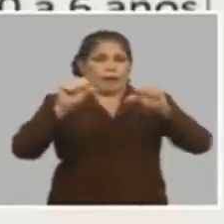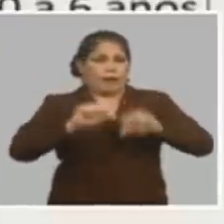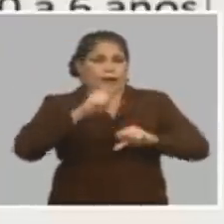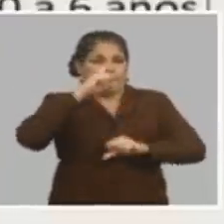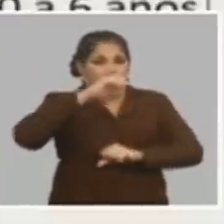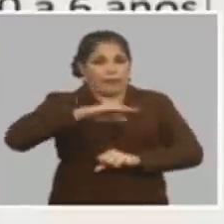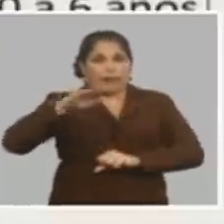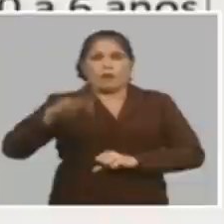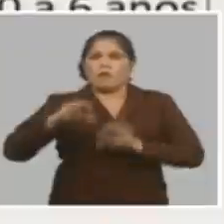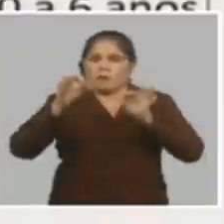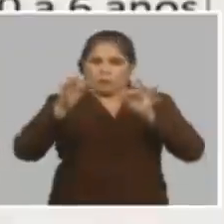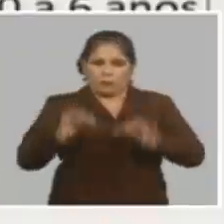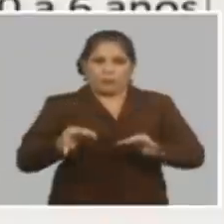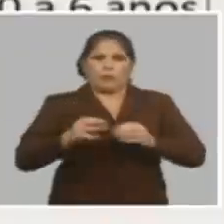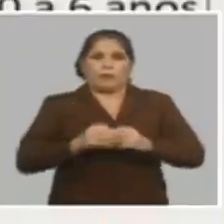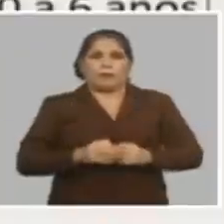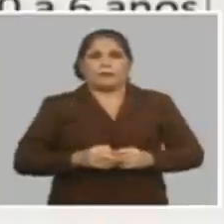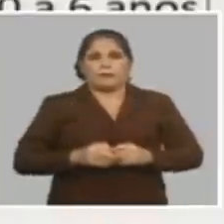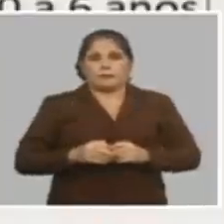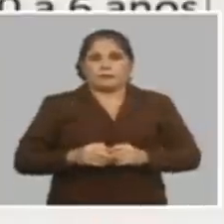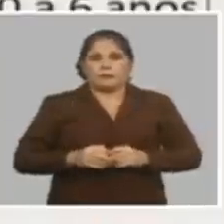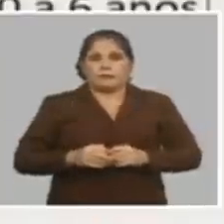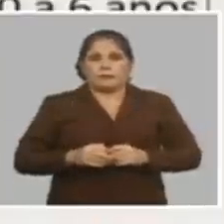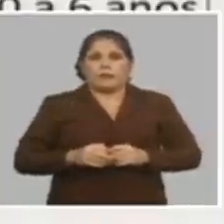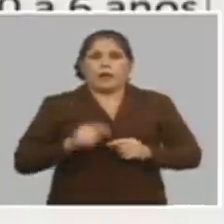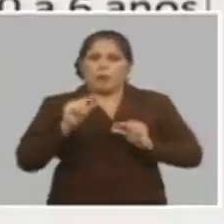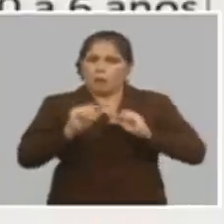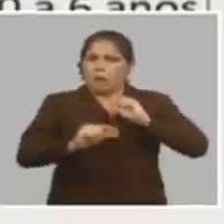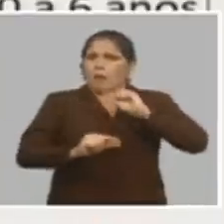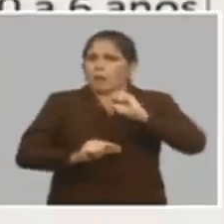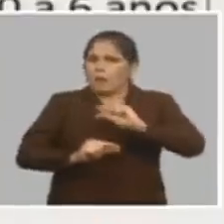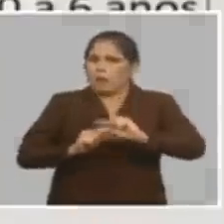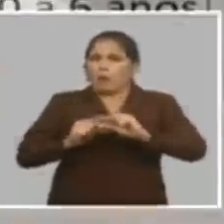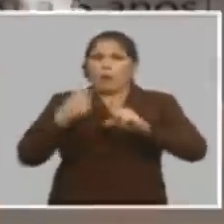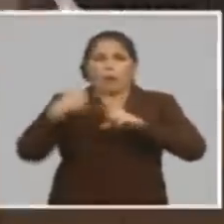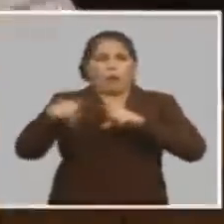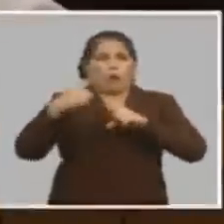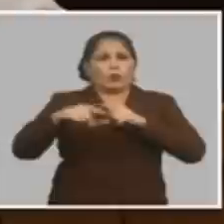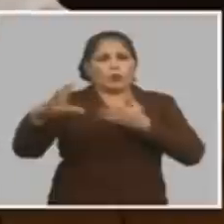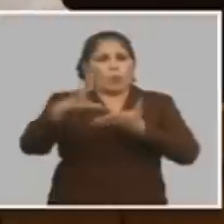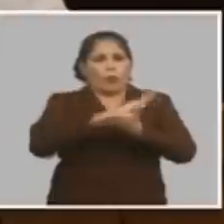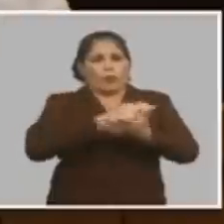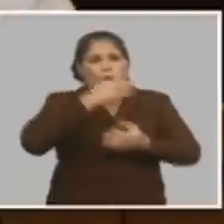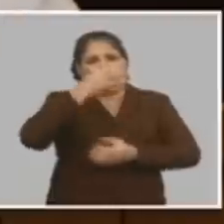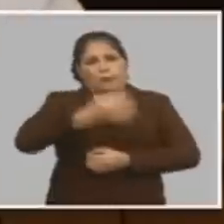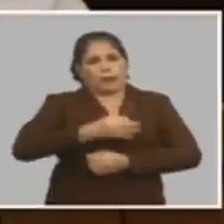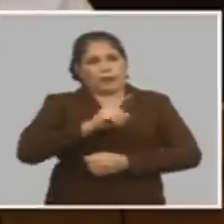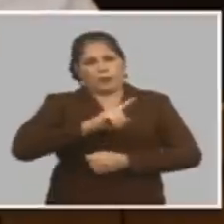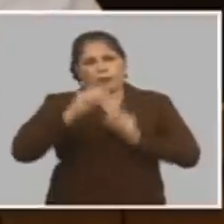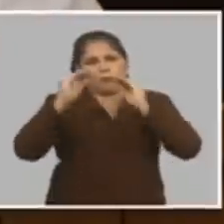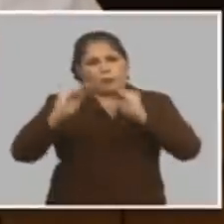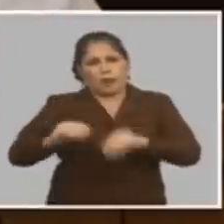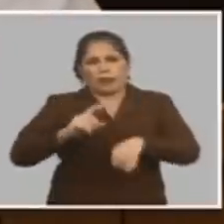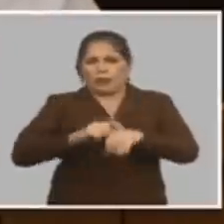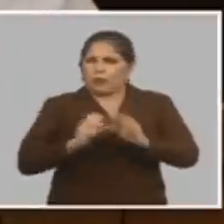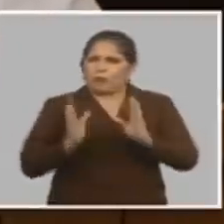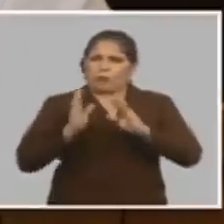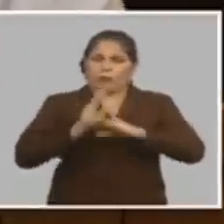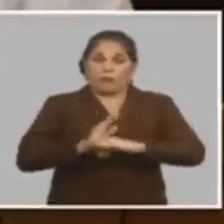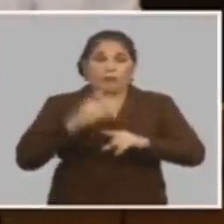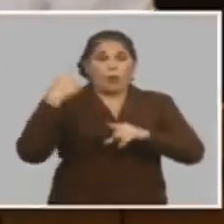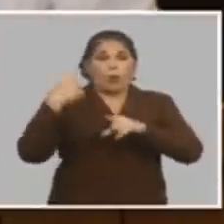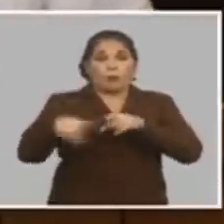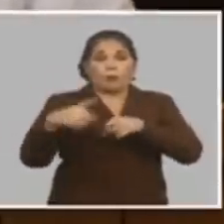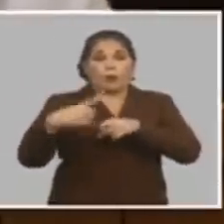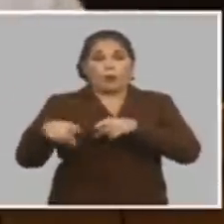infancia se queda como hoy y así hay otro que no lo puedo decir todo por un problema de tiempo hay otros